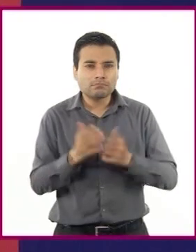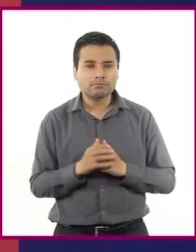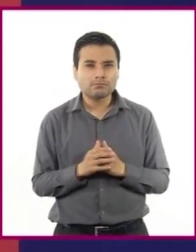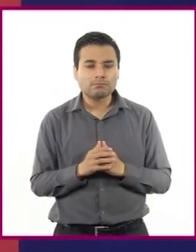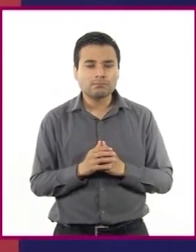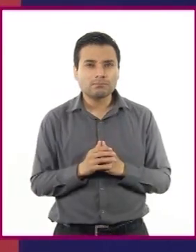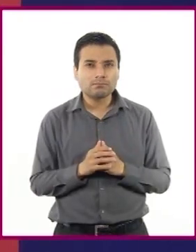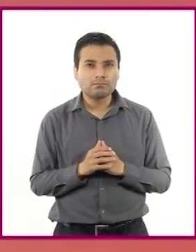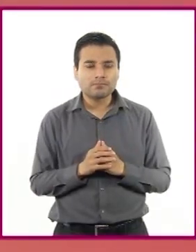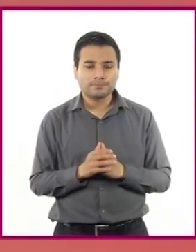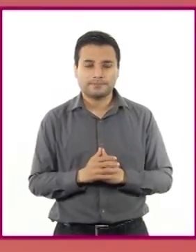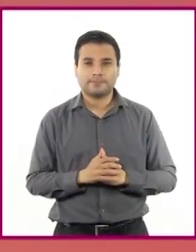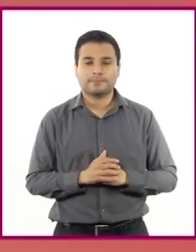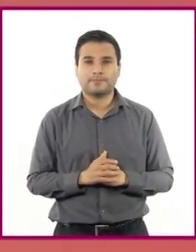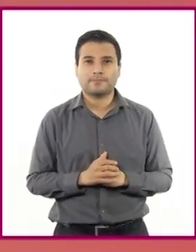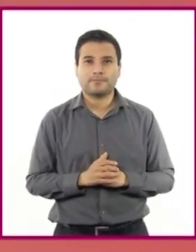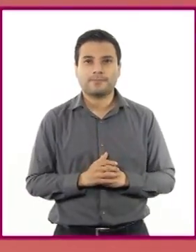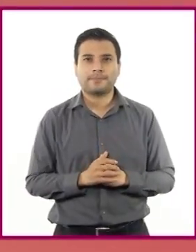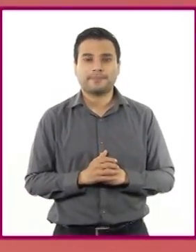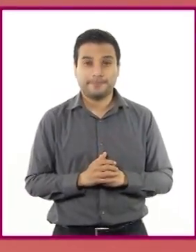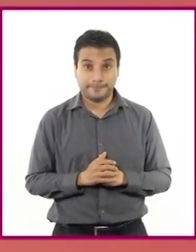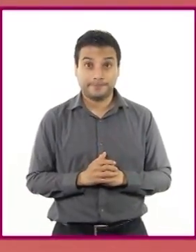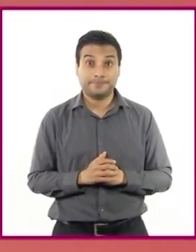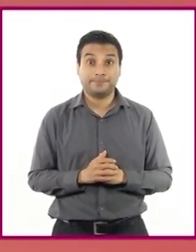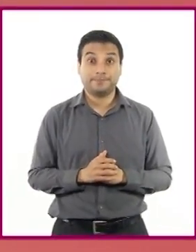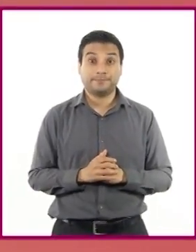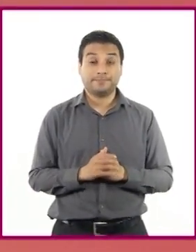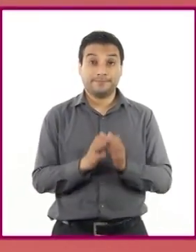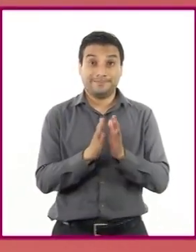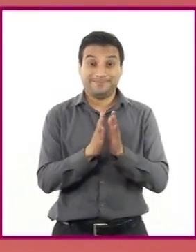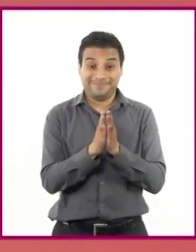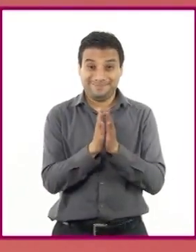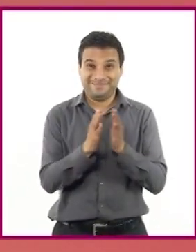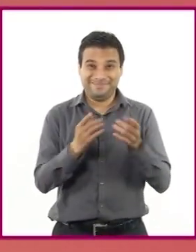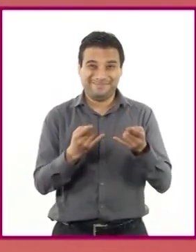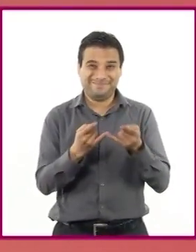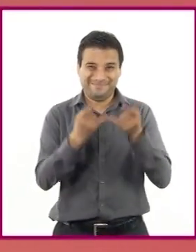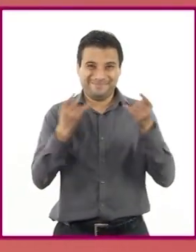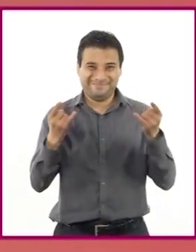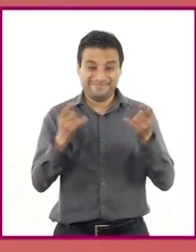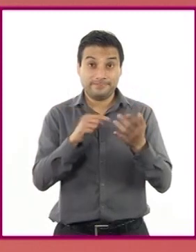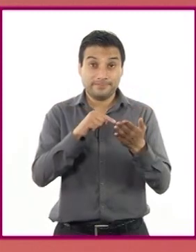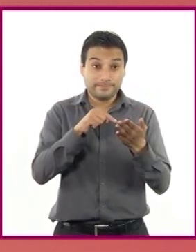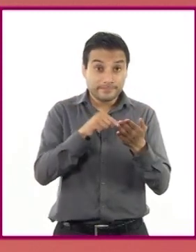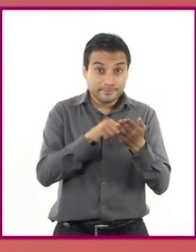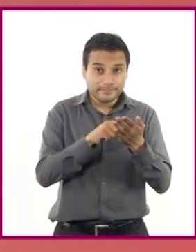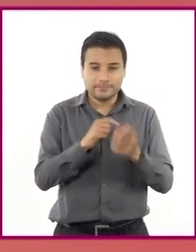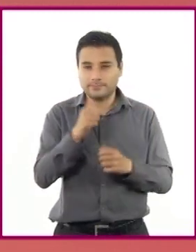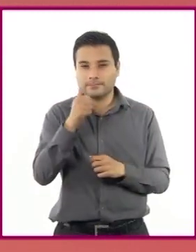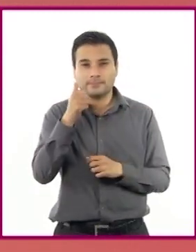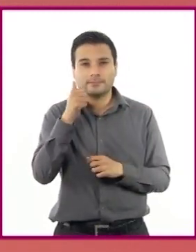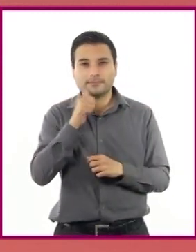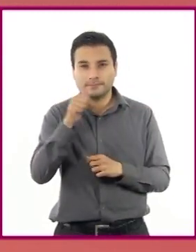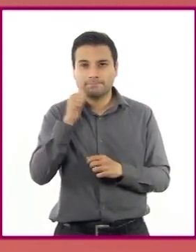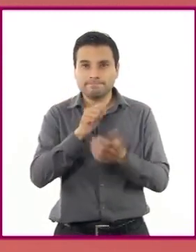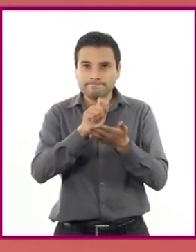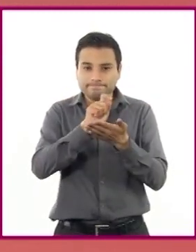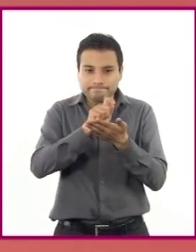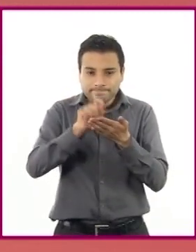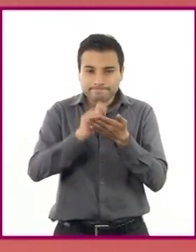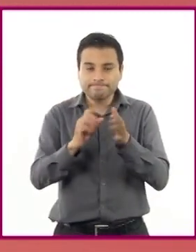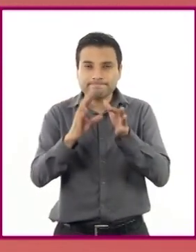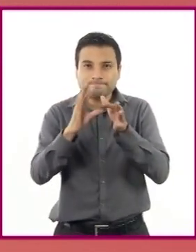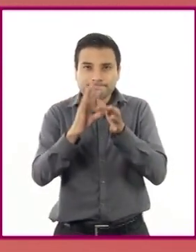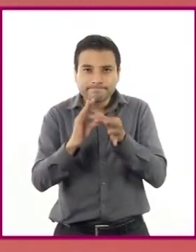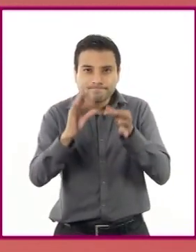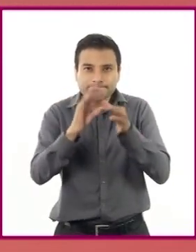el que se llevará a cabo la obra. Los textos narrativos, en la mayoría de los casos, son textos descriptivos, por lo